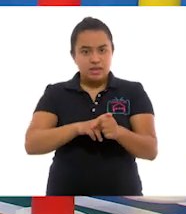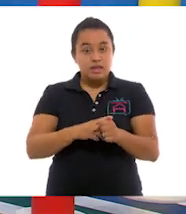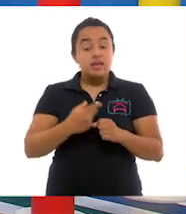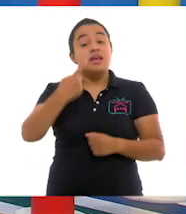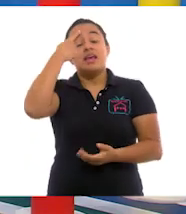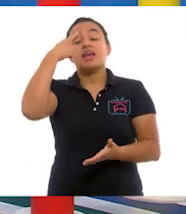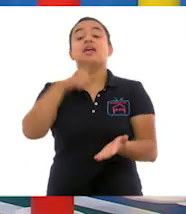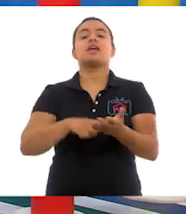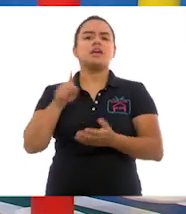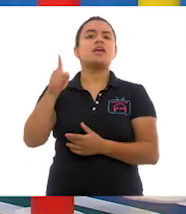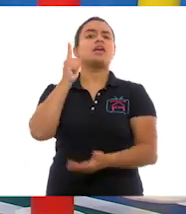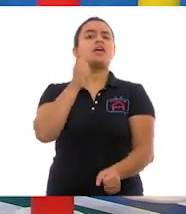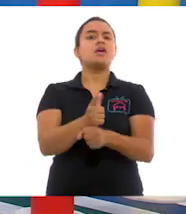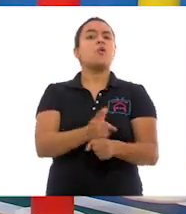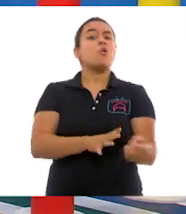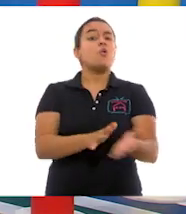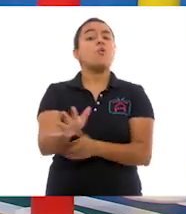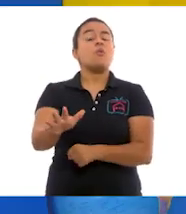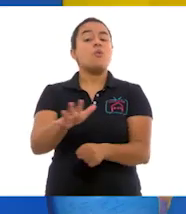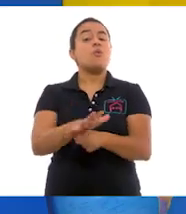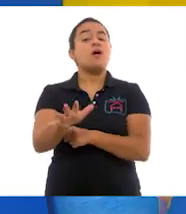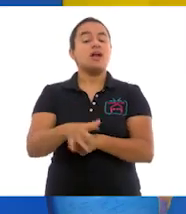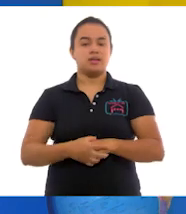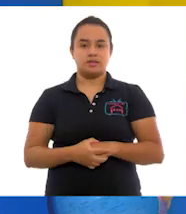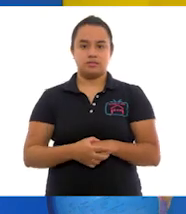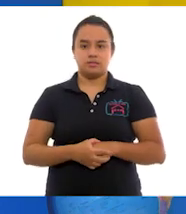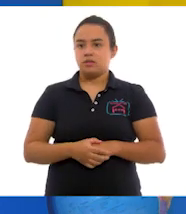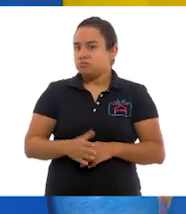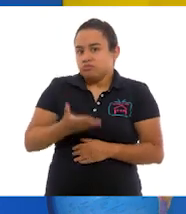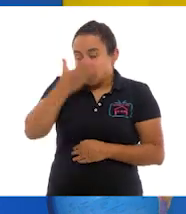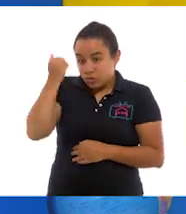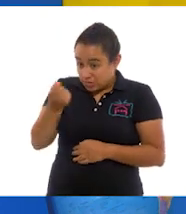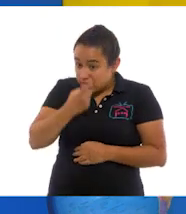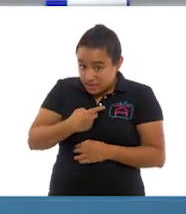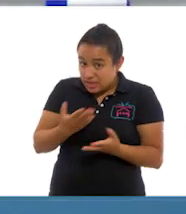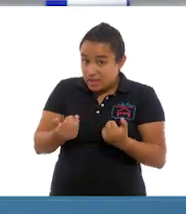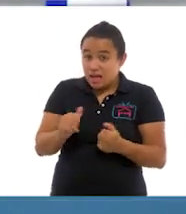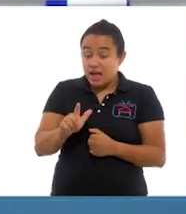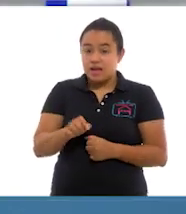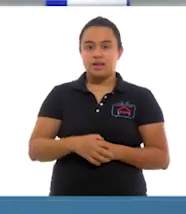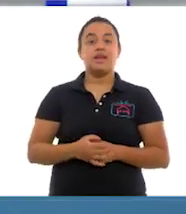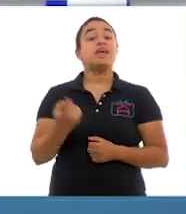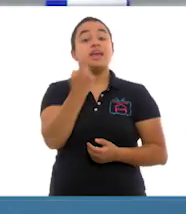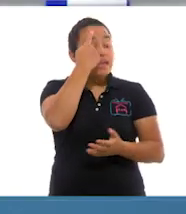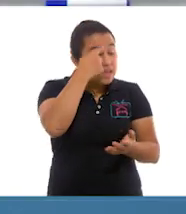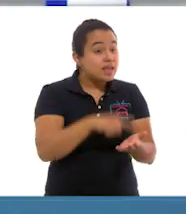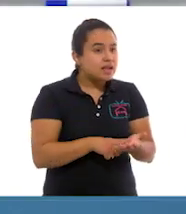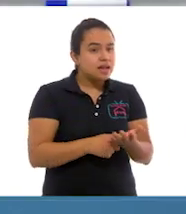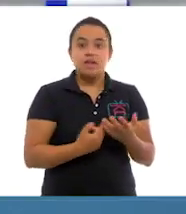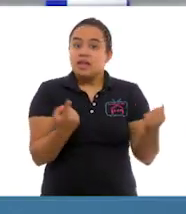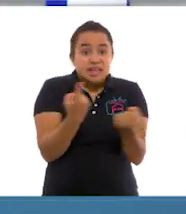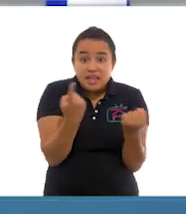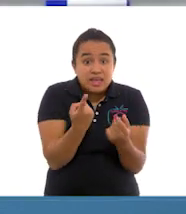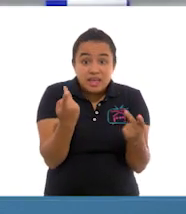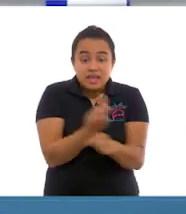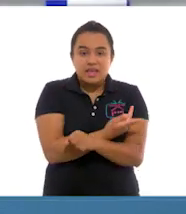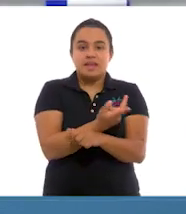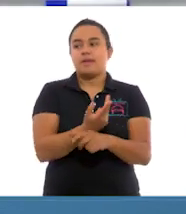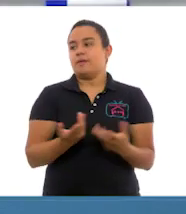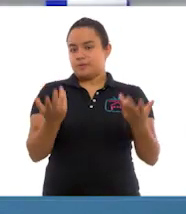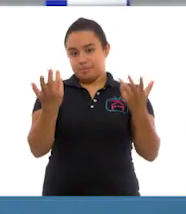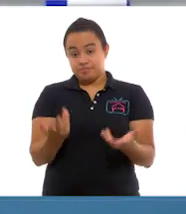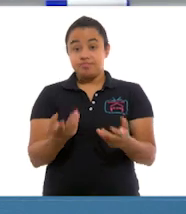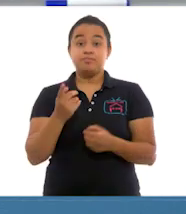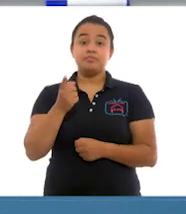creen que descubrió? No sé. dinos, cuéntanos. ¿Qué creen? ¿Qué pasó? ¿Qué creen? ¿Qué pasó? Pues